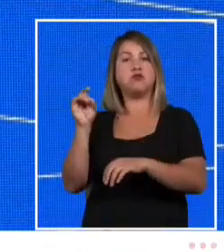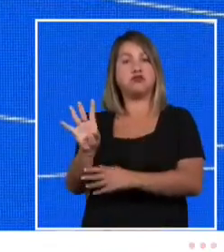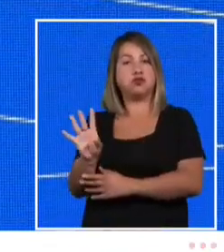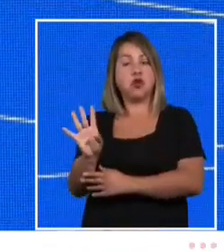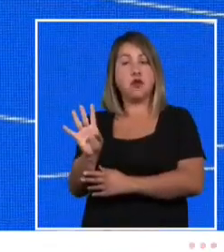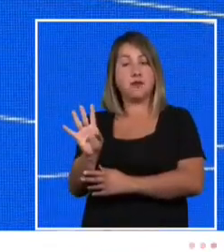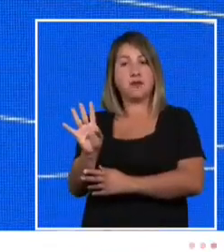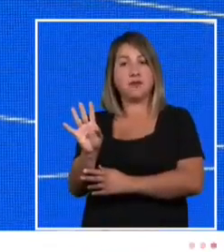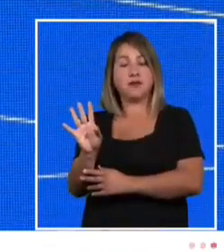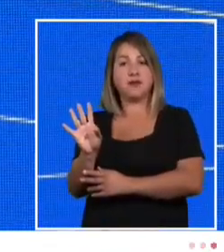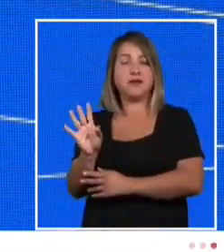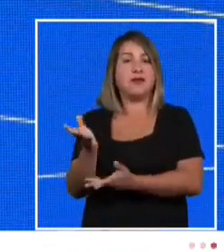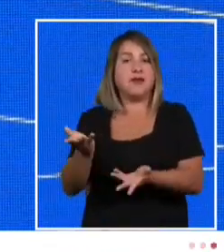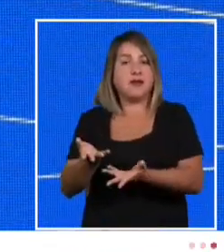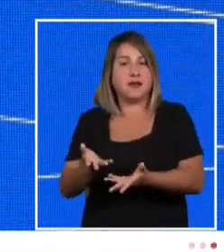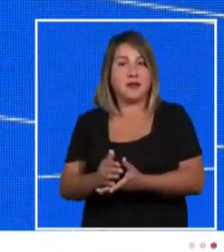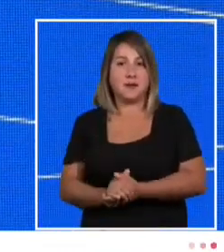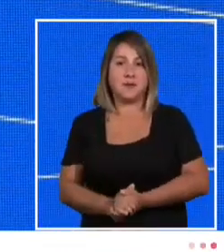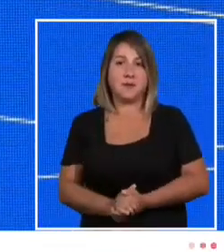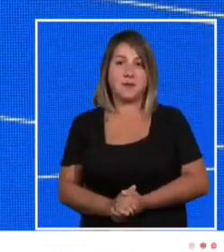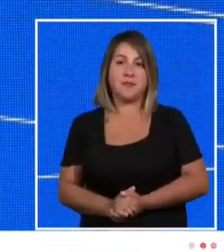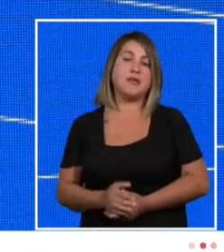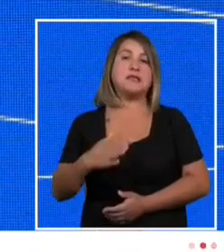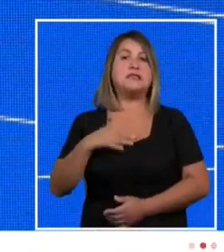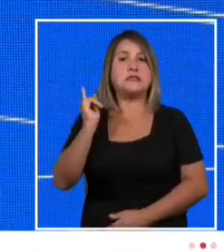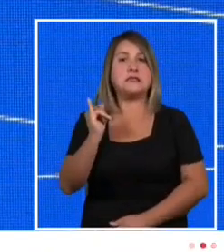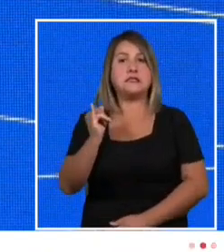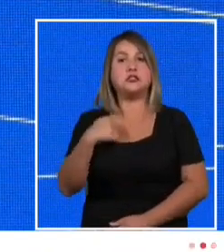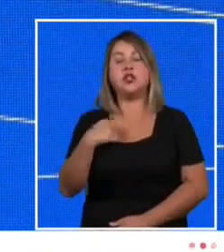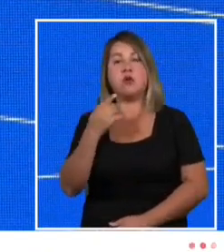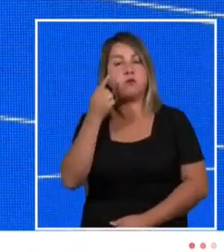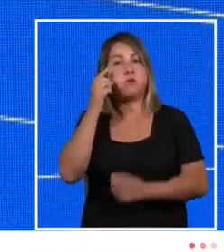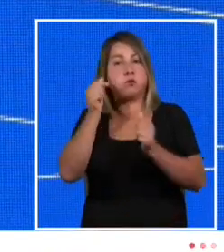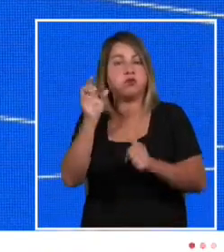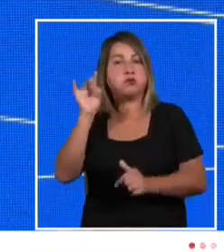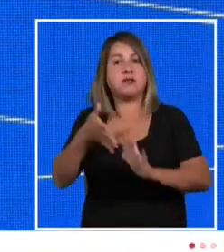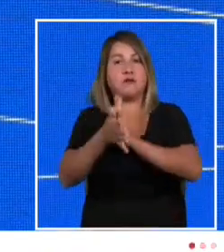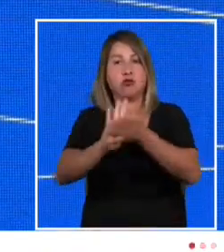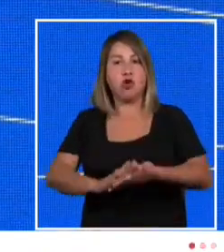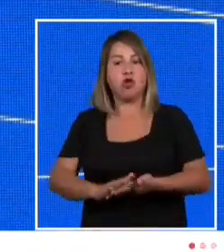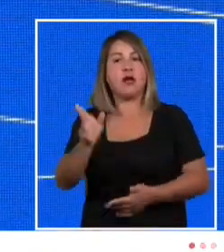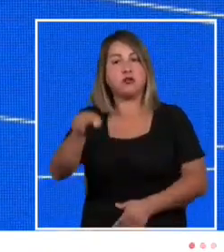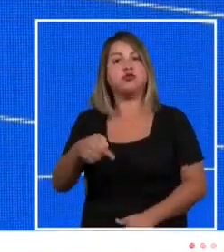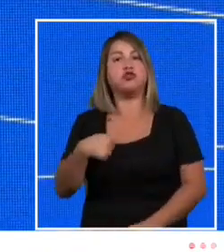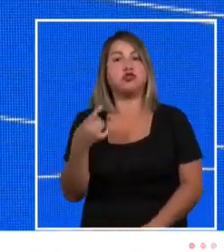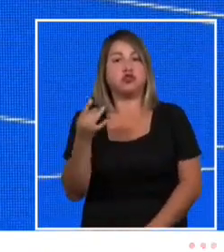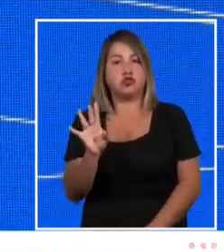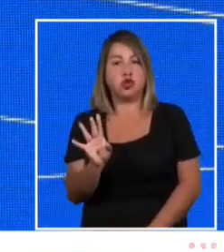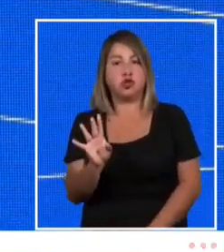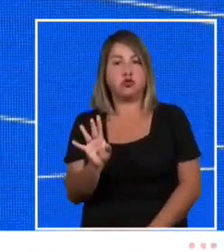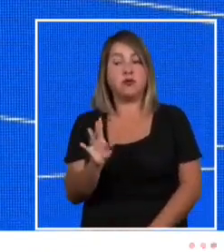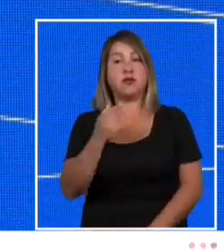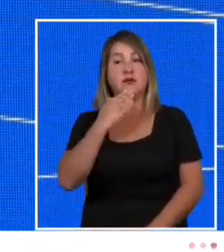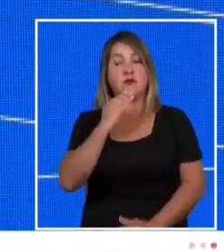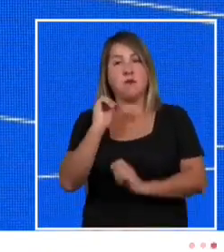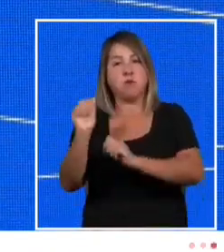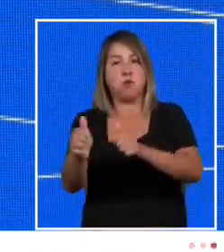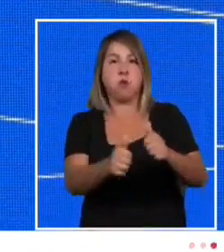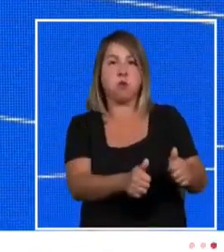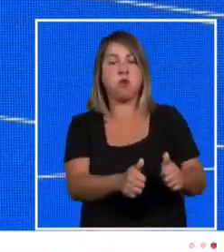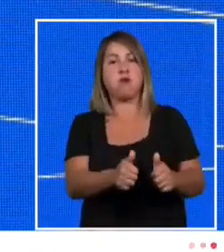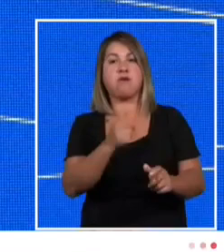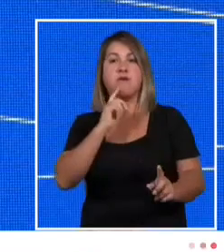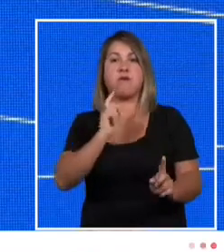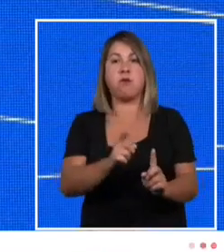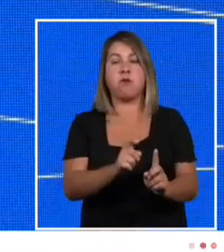de tener siempre la razón, y menos en aplastar, ningunear